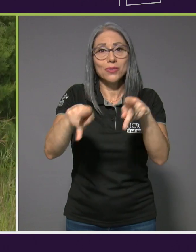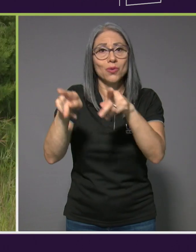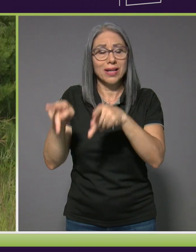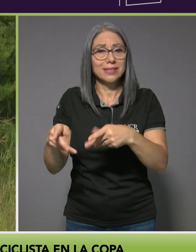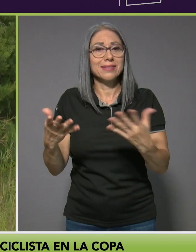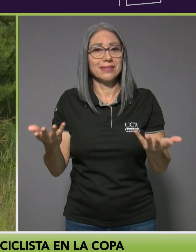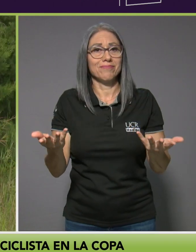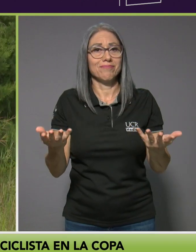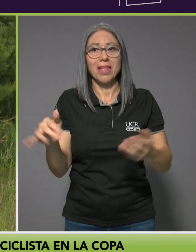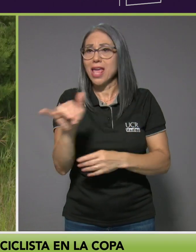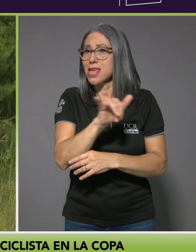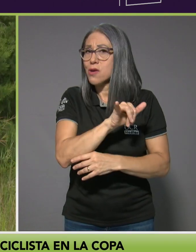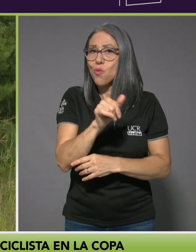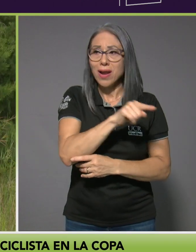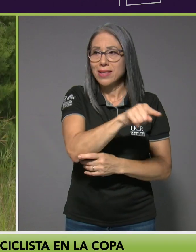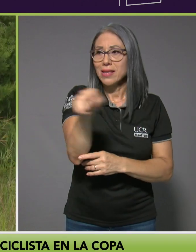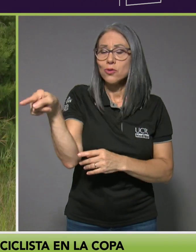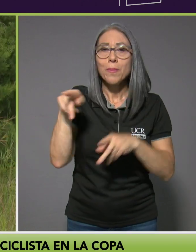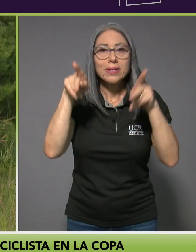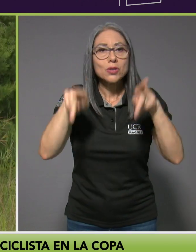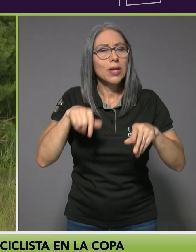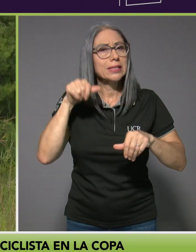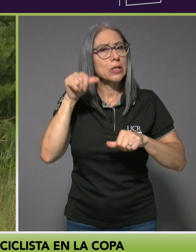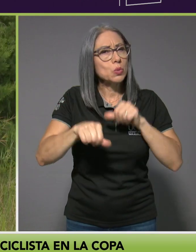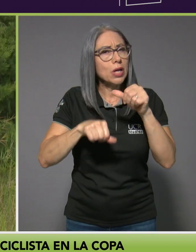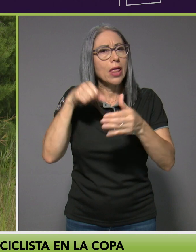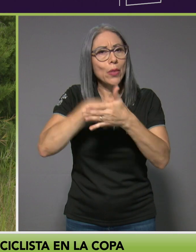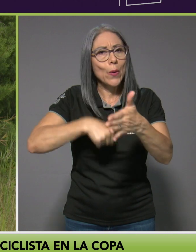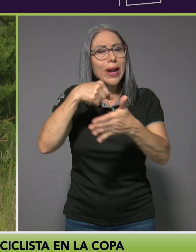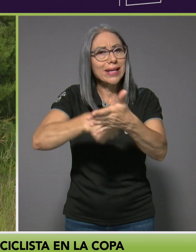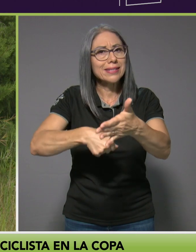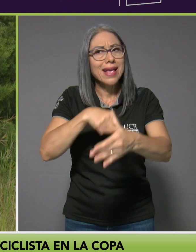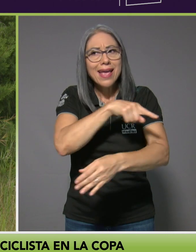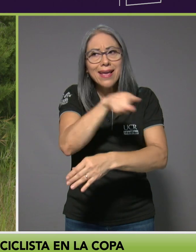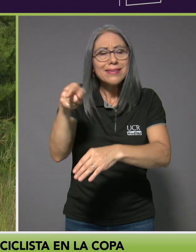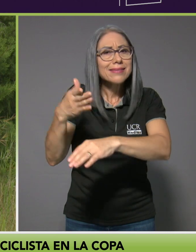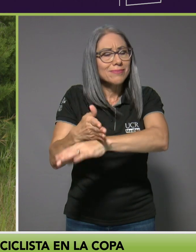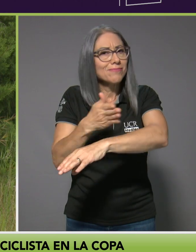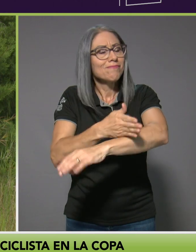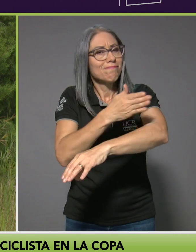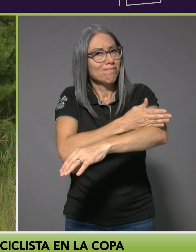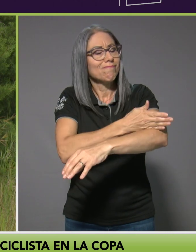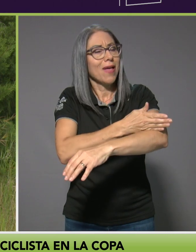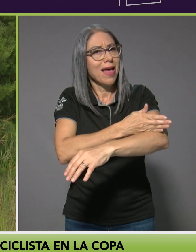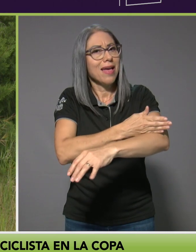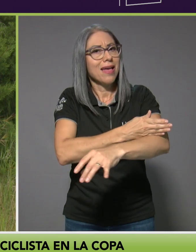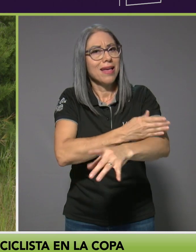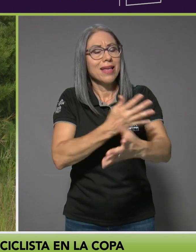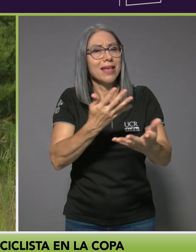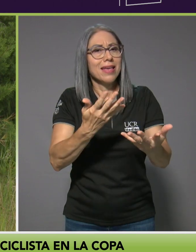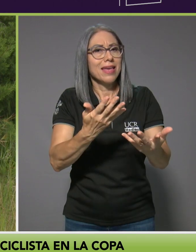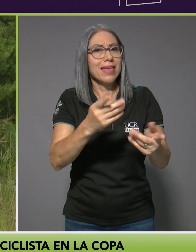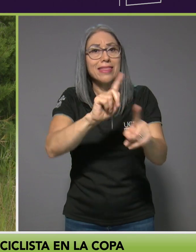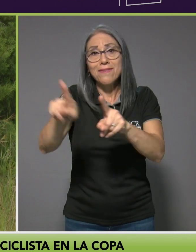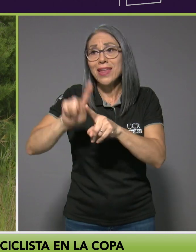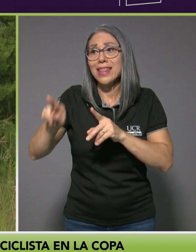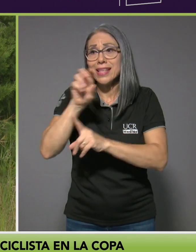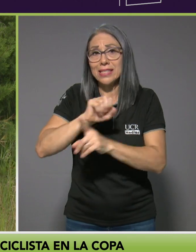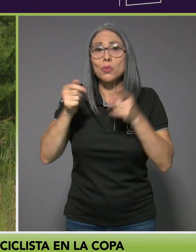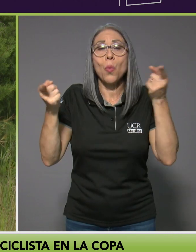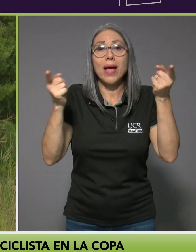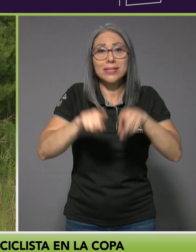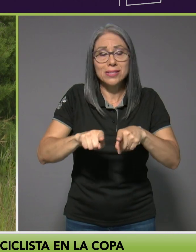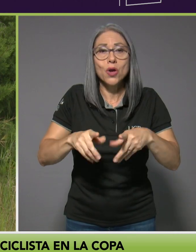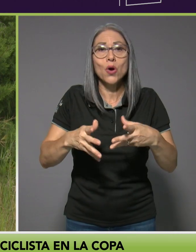personas luchadoras, personas que han salido adelante de diferentes circunstancias